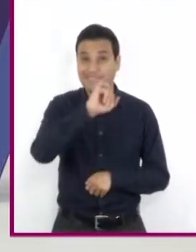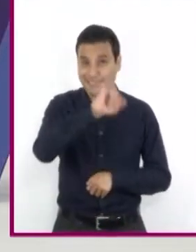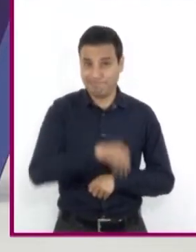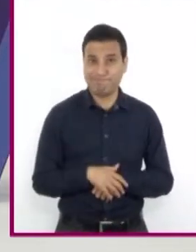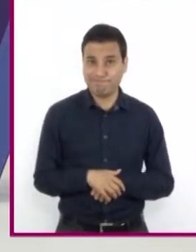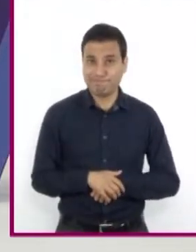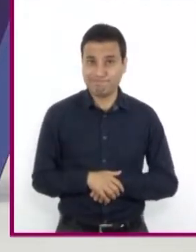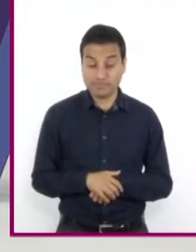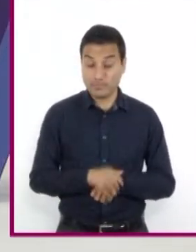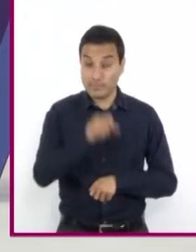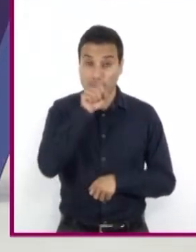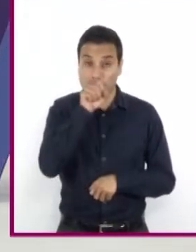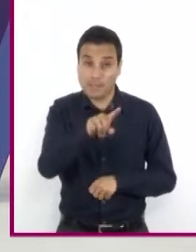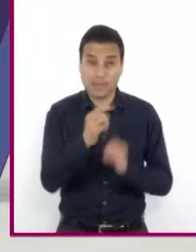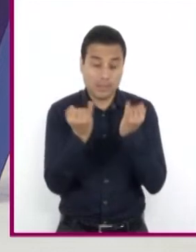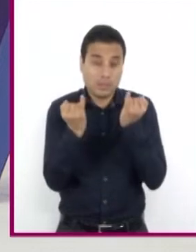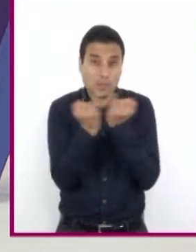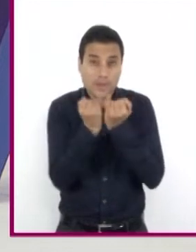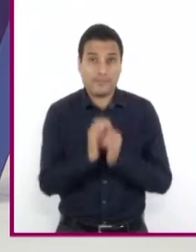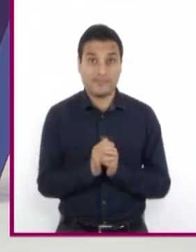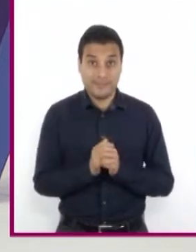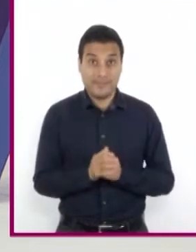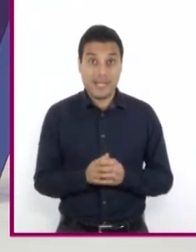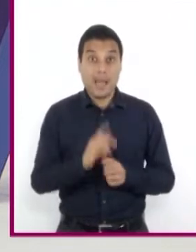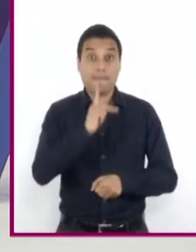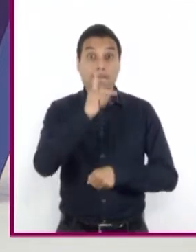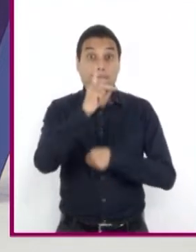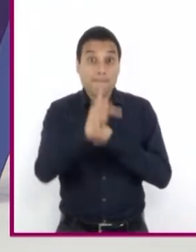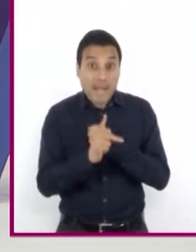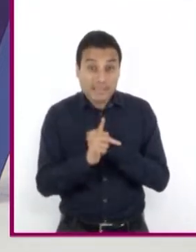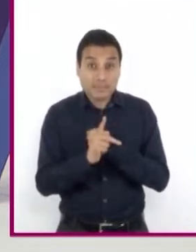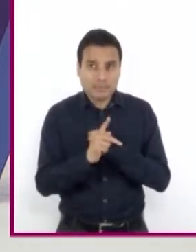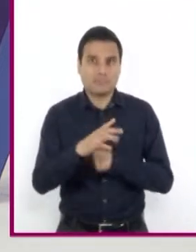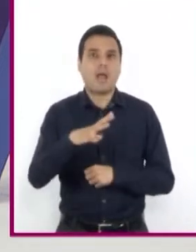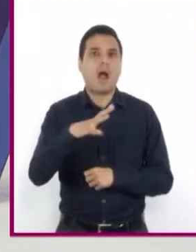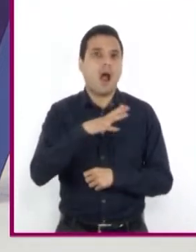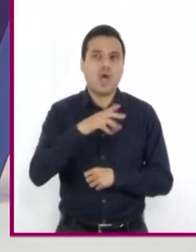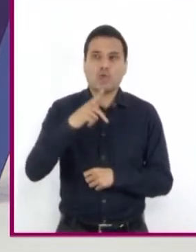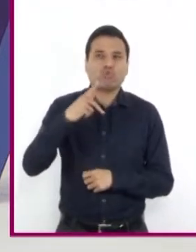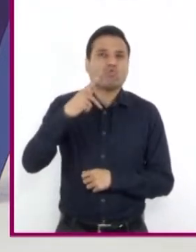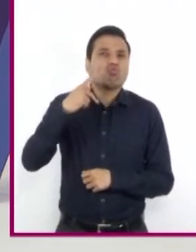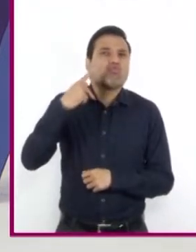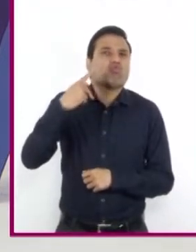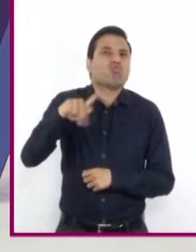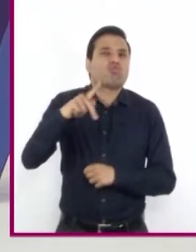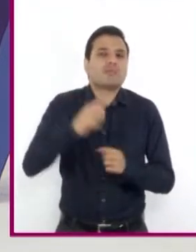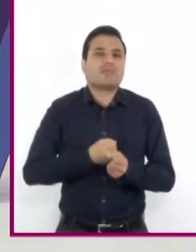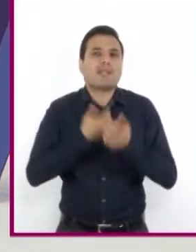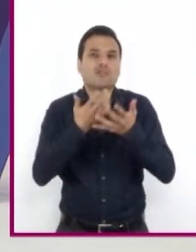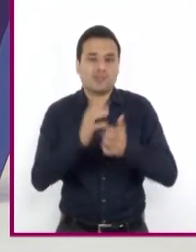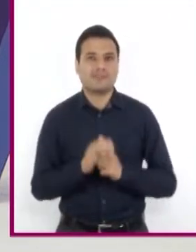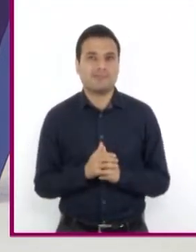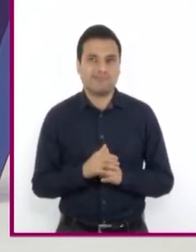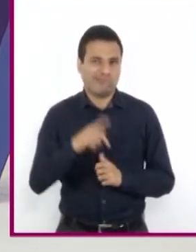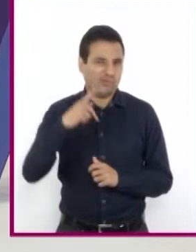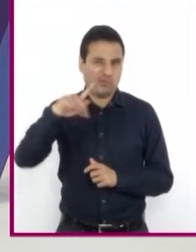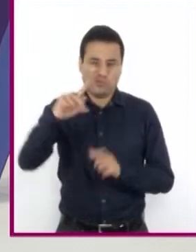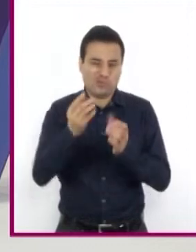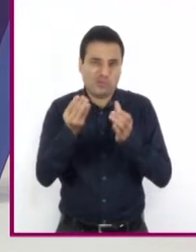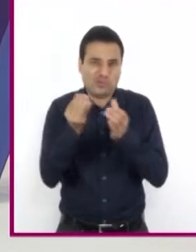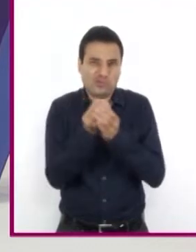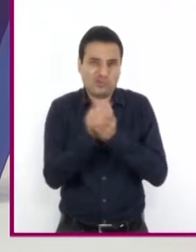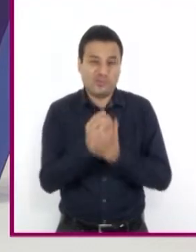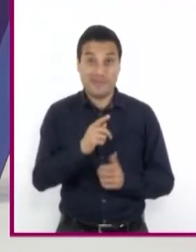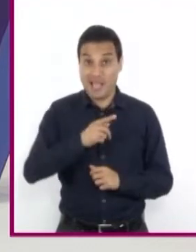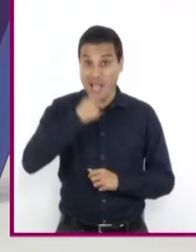aunque también es verdad que entre distintos territorios o países existen expresiones que casi todo el mundo entiende. Las distintas formas de hablar